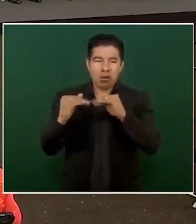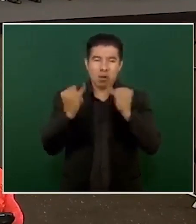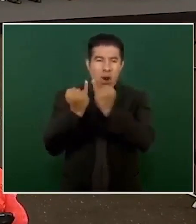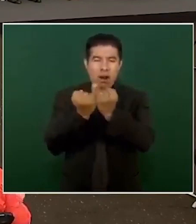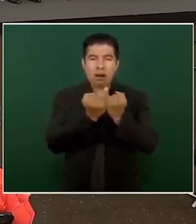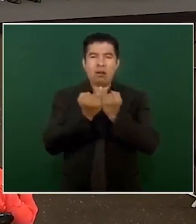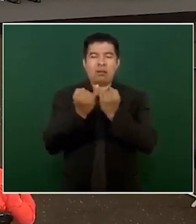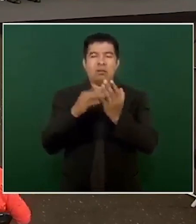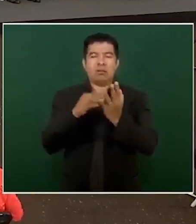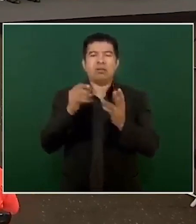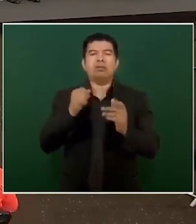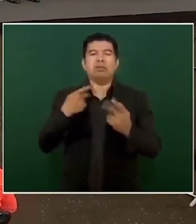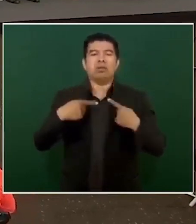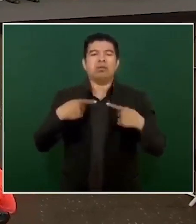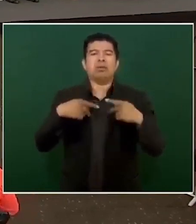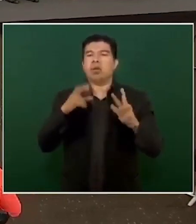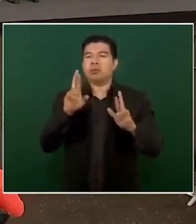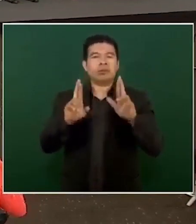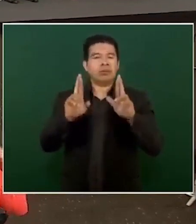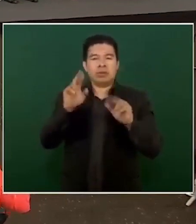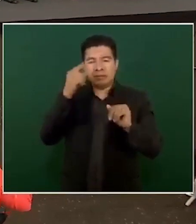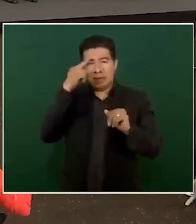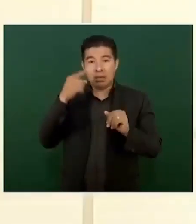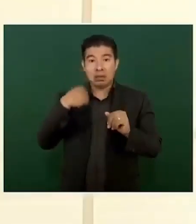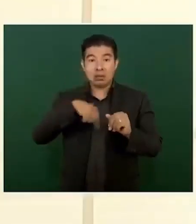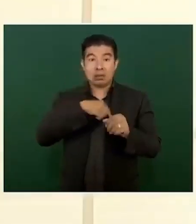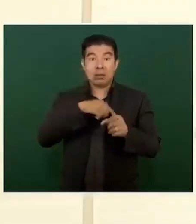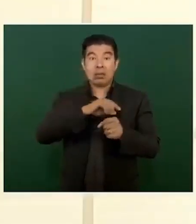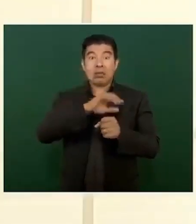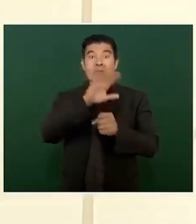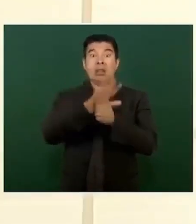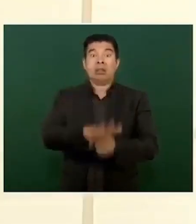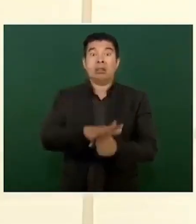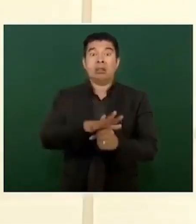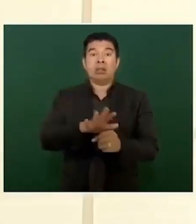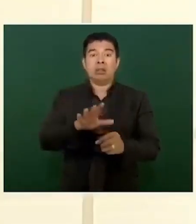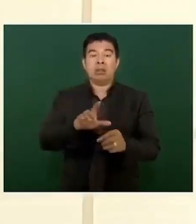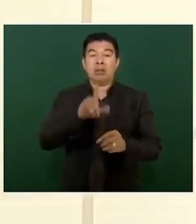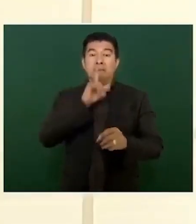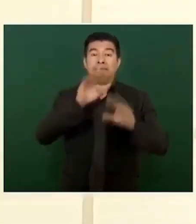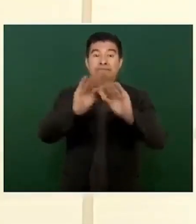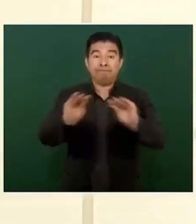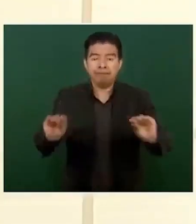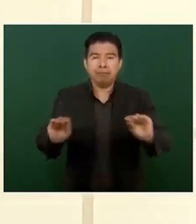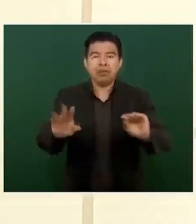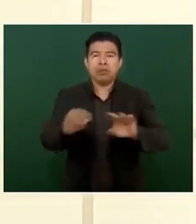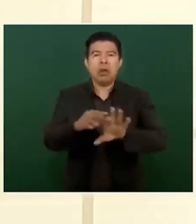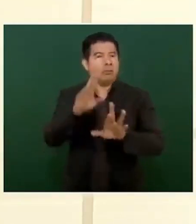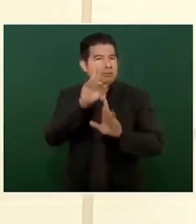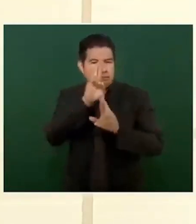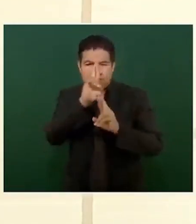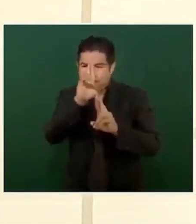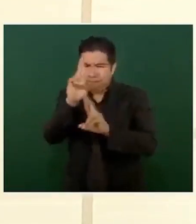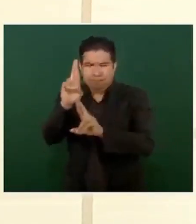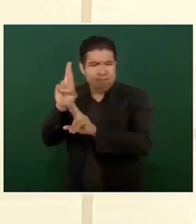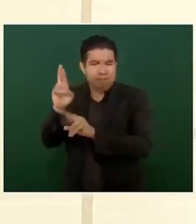Aquí no se reprime A nadie Es verdad Se respeta La libertad De expresión